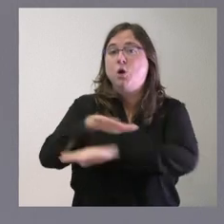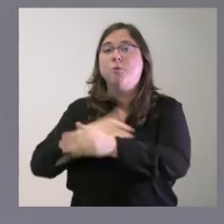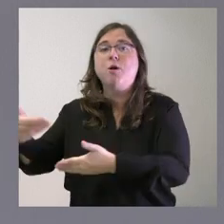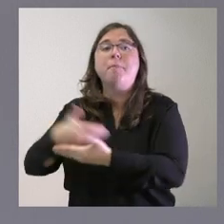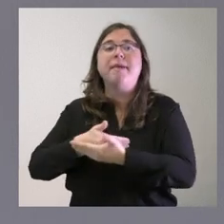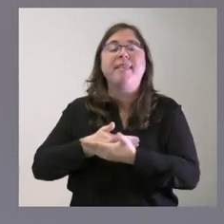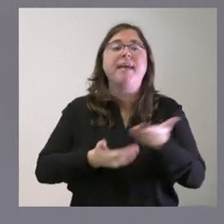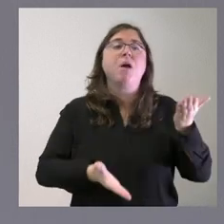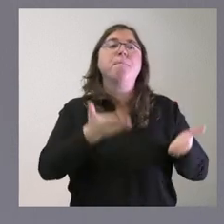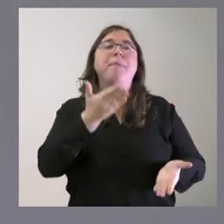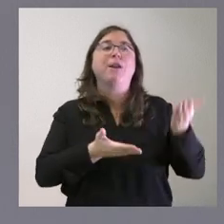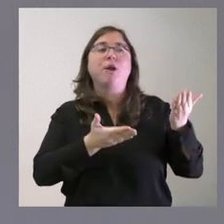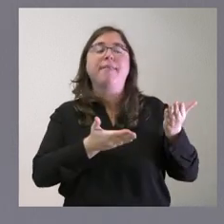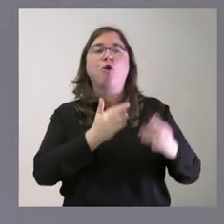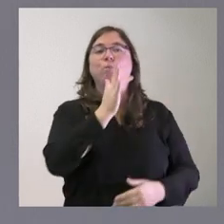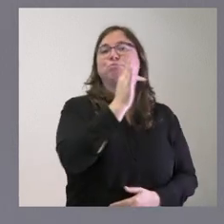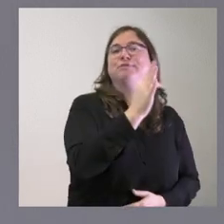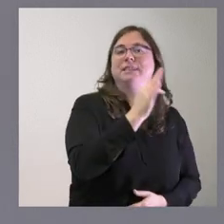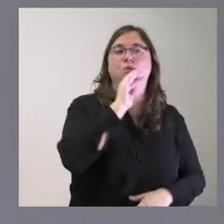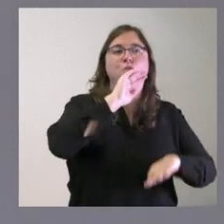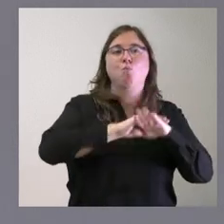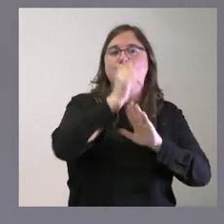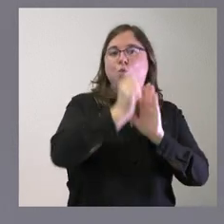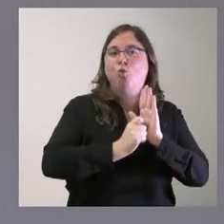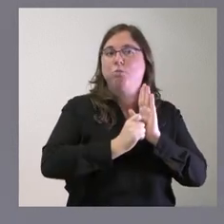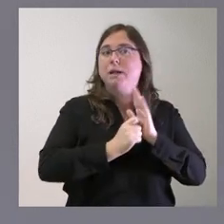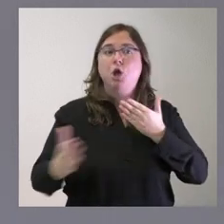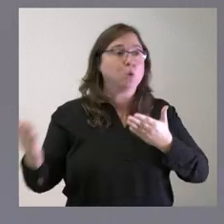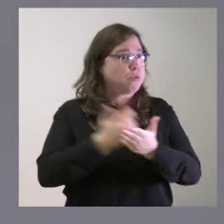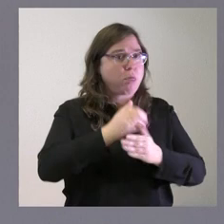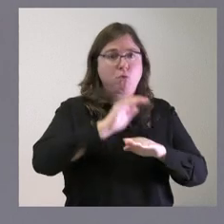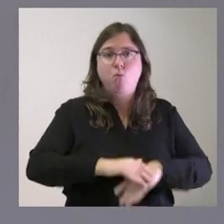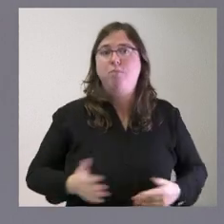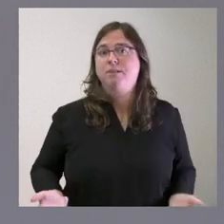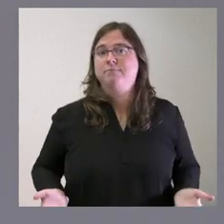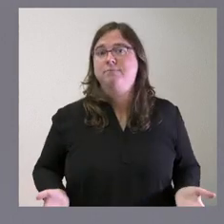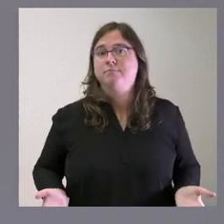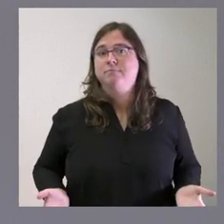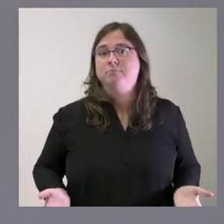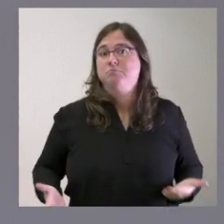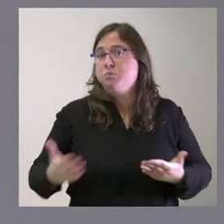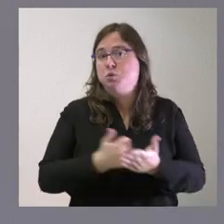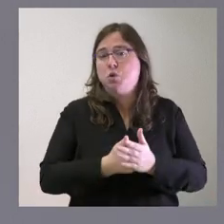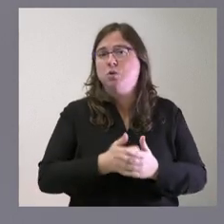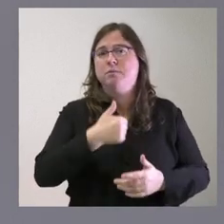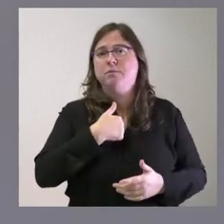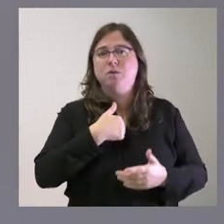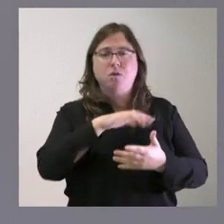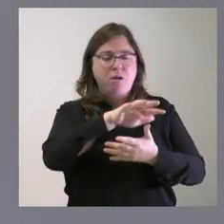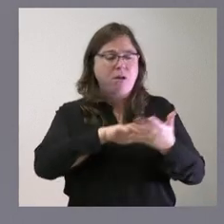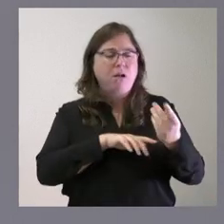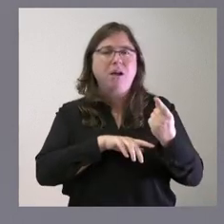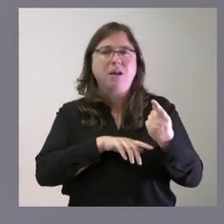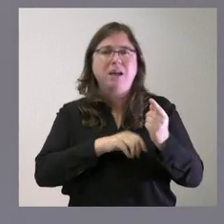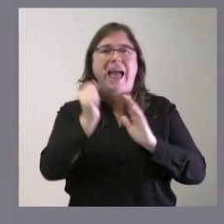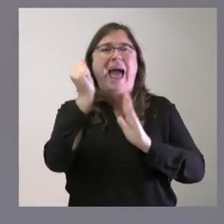las ventajas y el cumplimiento de las condiciones y todas ellas las cumplen y como tal todas ellas han valorado tengo aquí creo que es